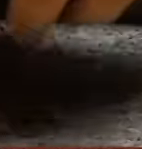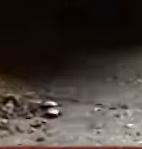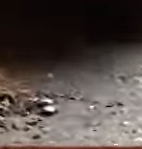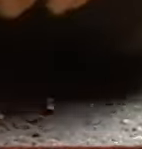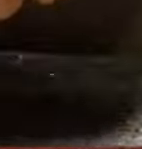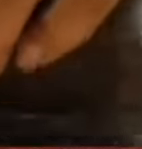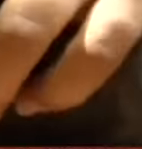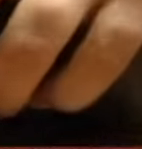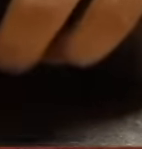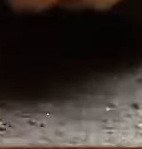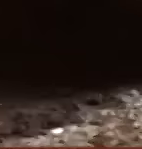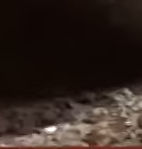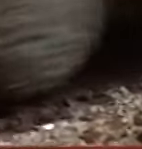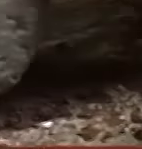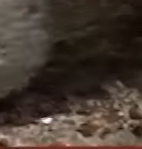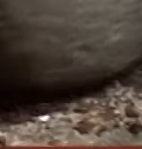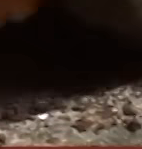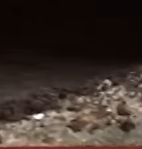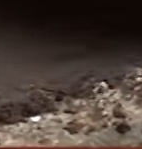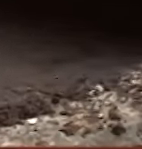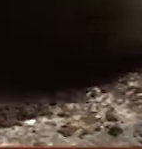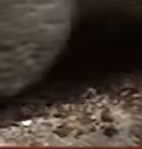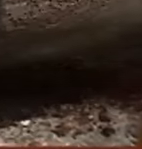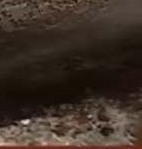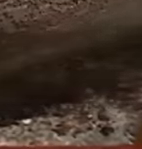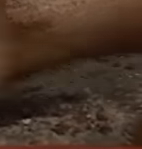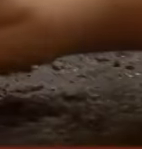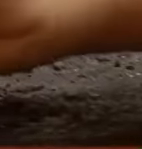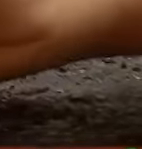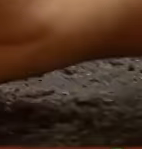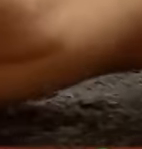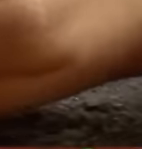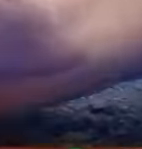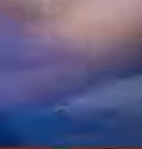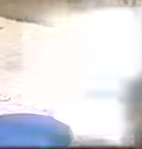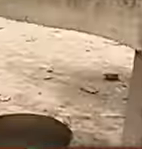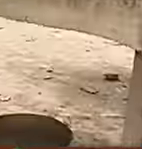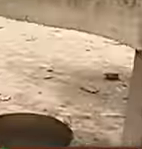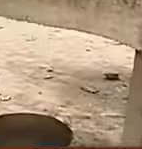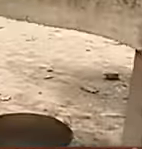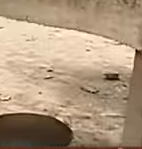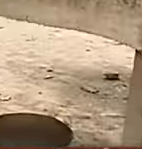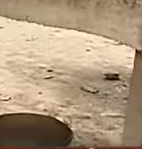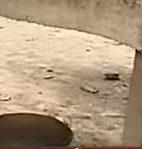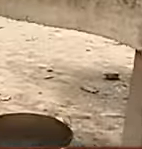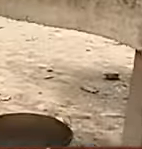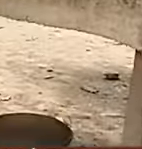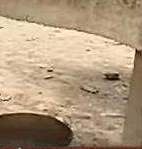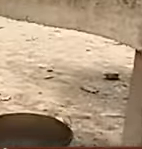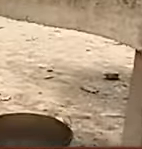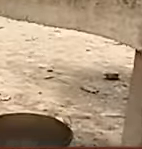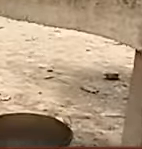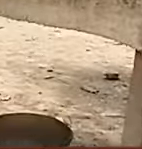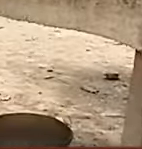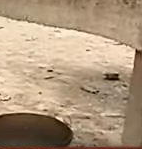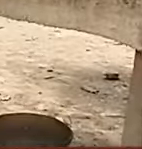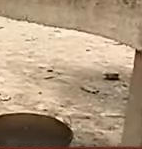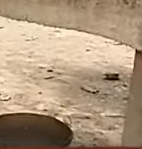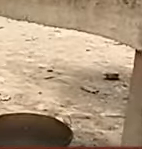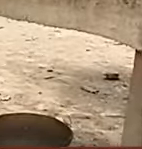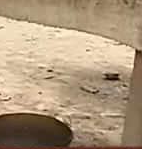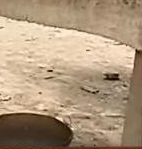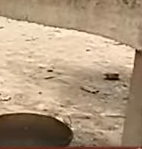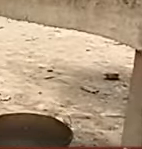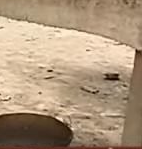Se obtuvo uno De los productos Más importantes De la cocina mexicana El chocolate Estamos dentro De lo que es Cocina chontal Que es una